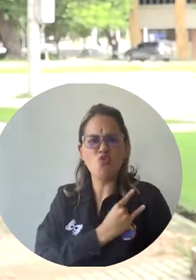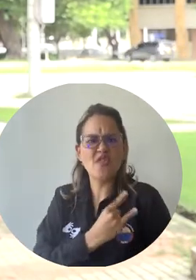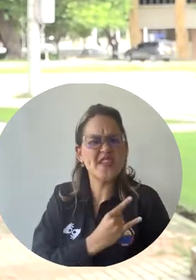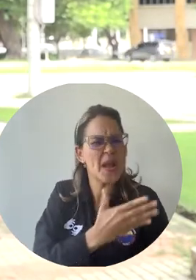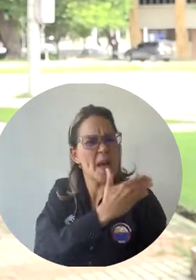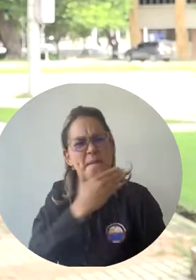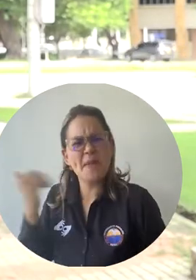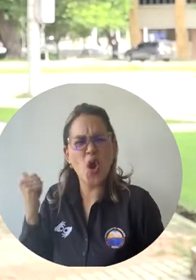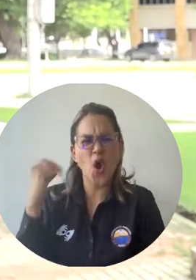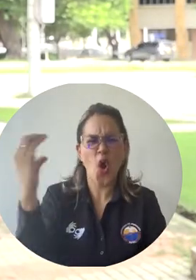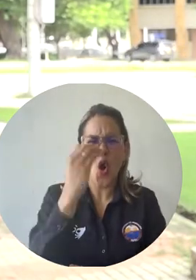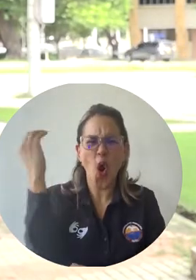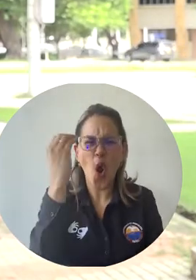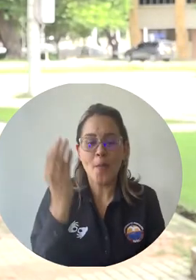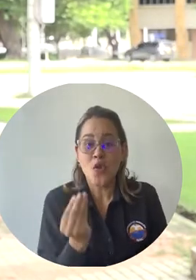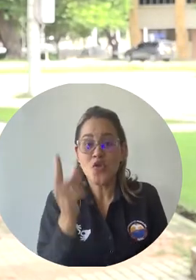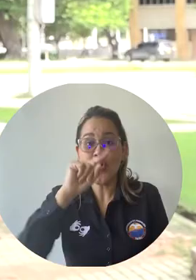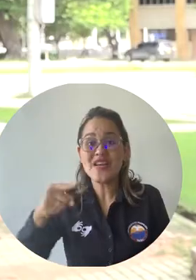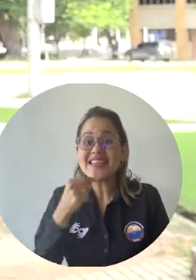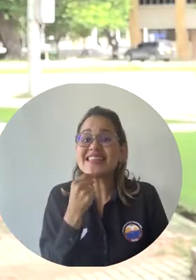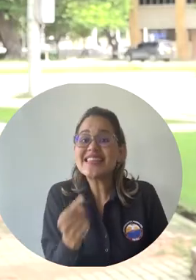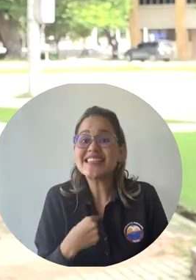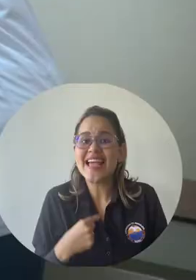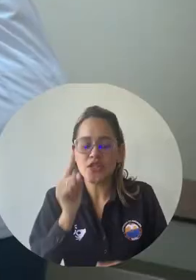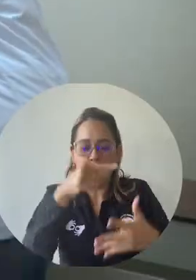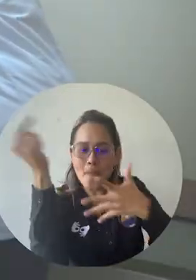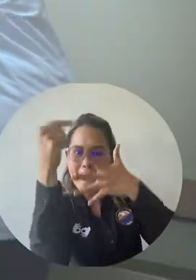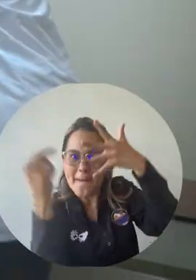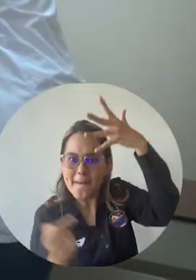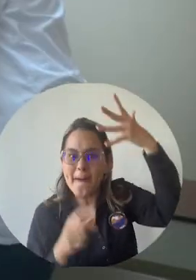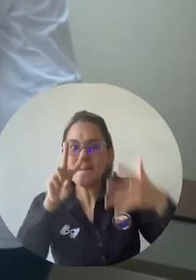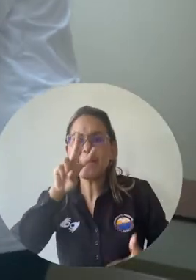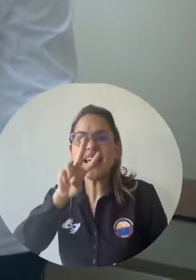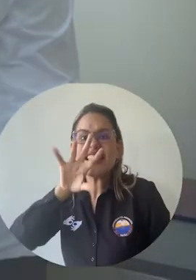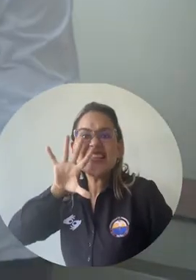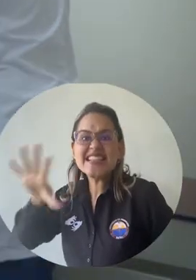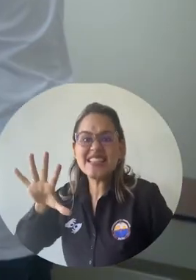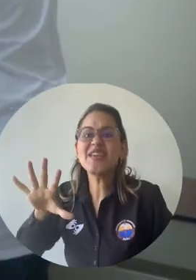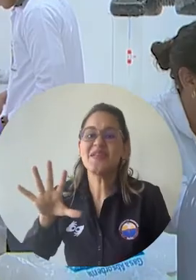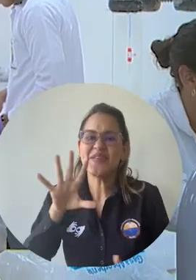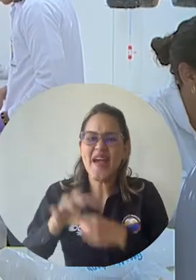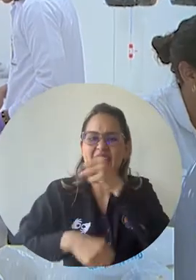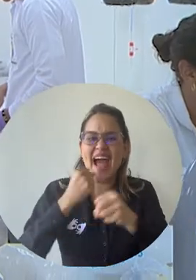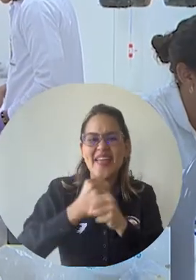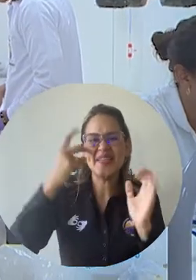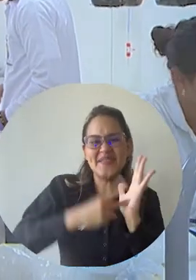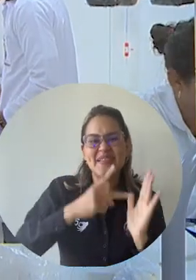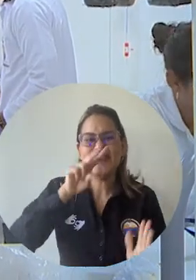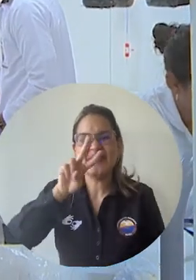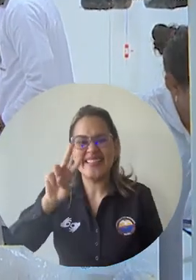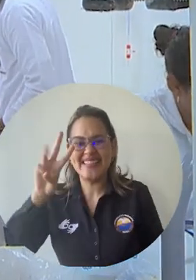mejores universidades de Colombia según el QS World University Rankings 2023.